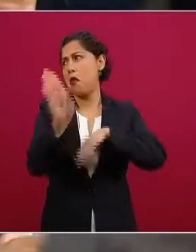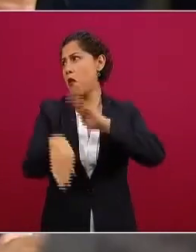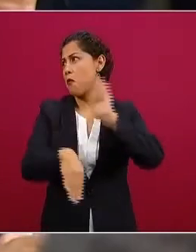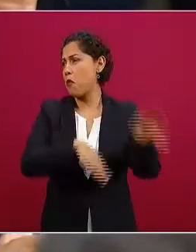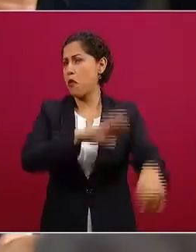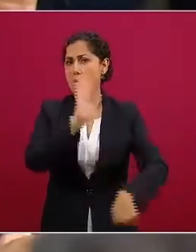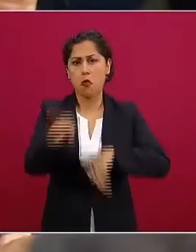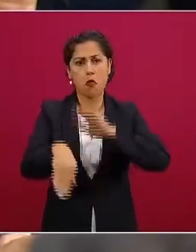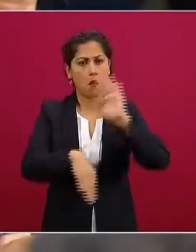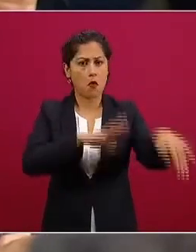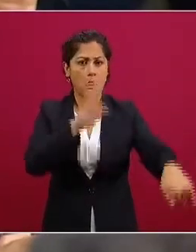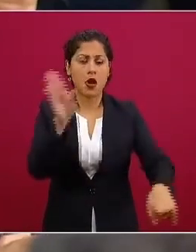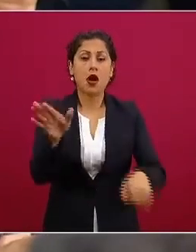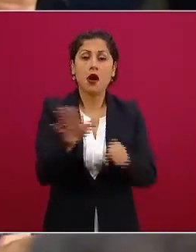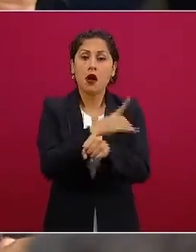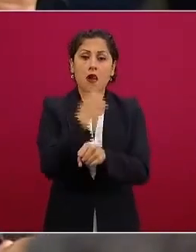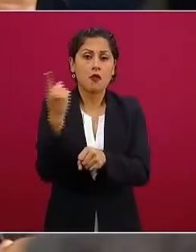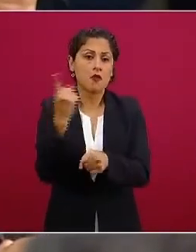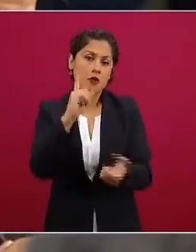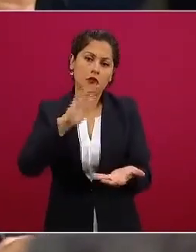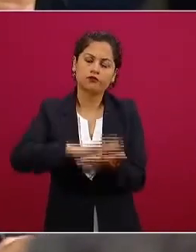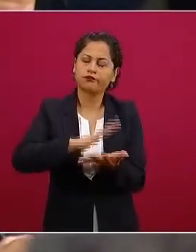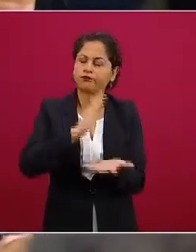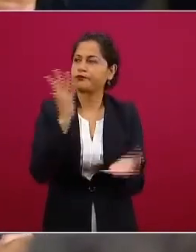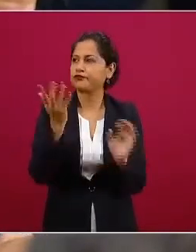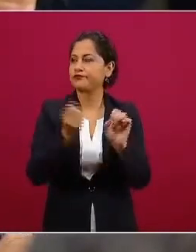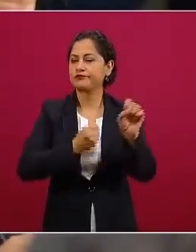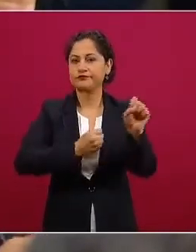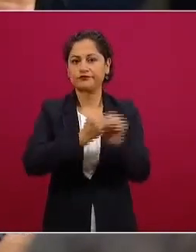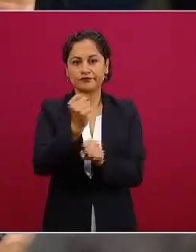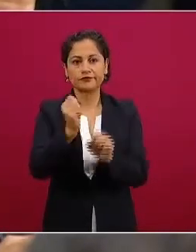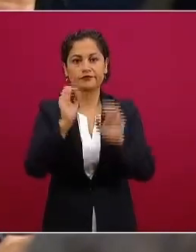por violencia y pareciera que no